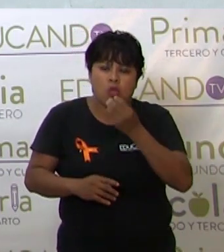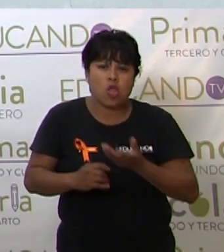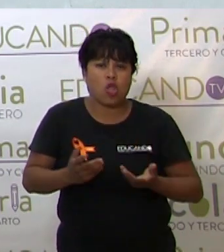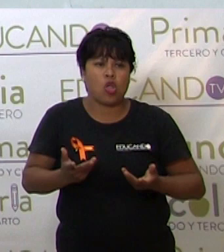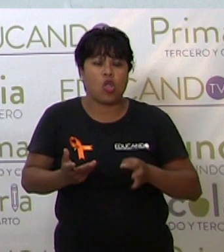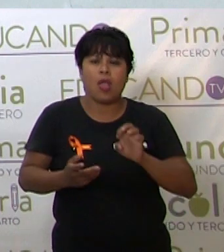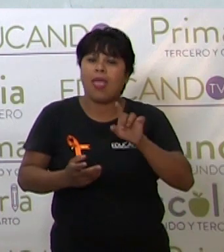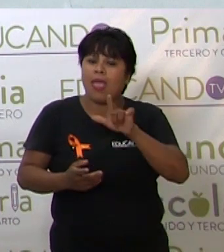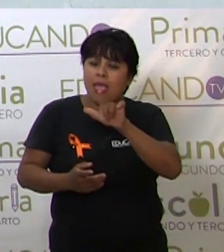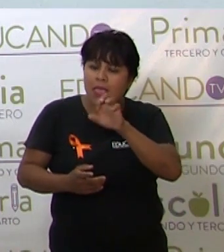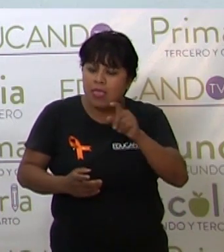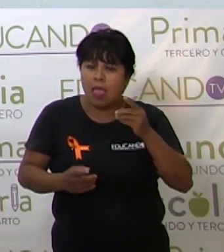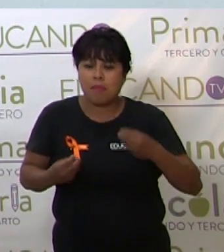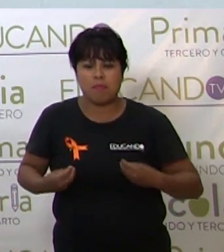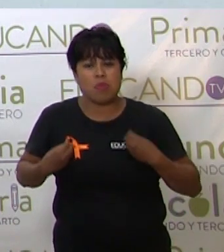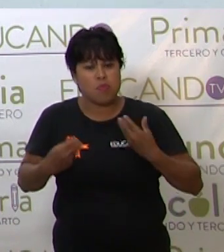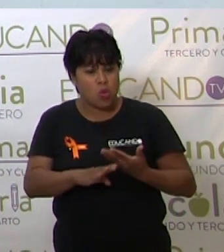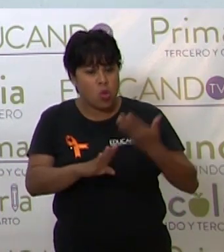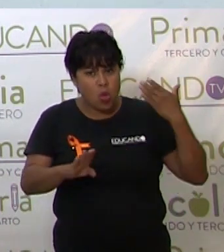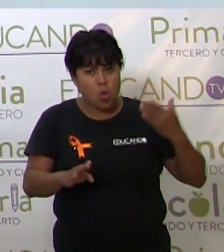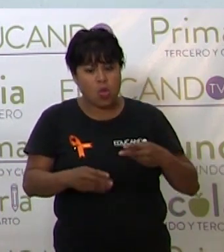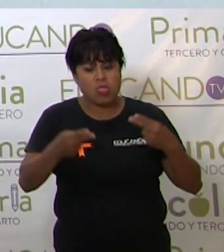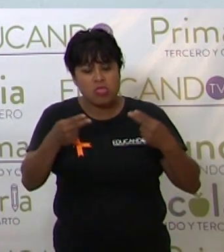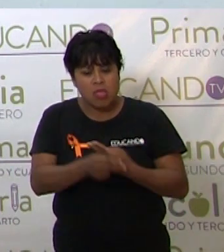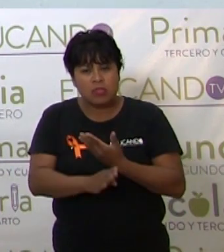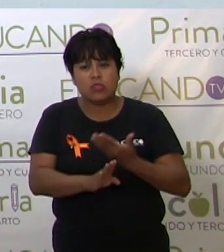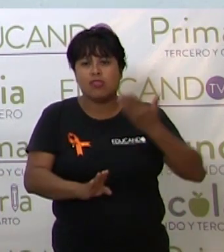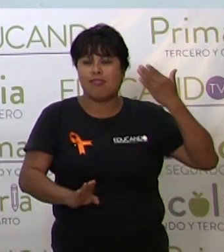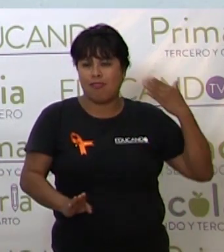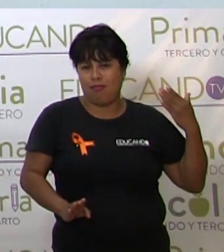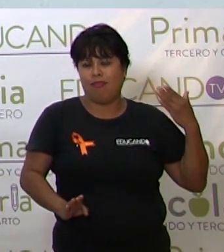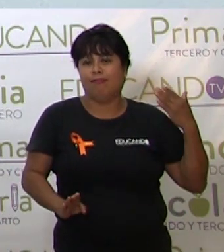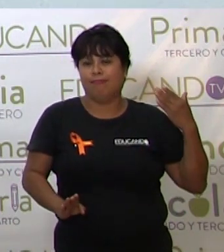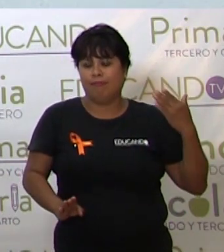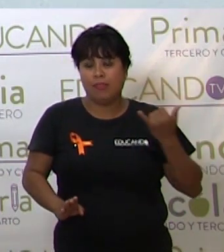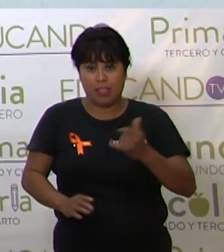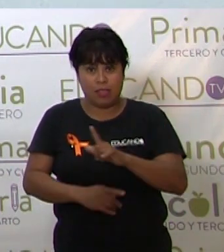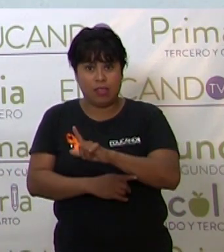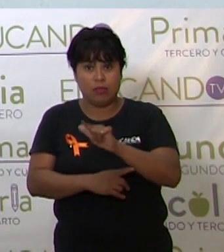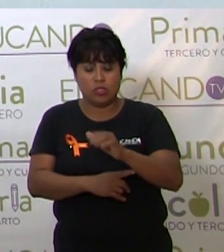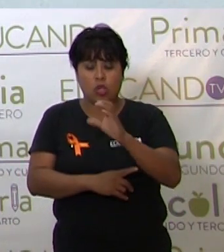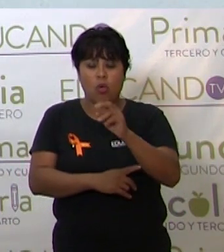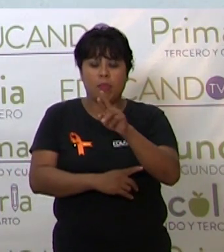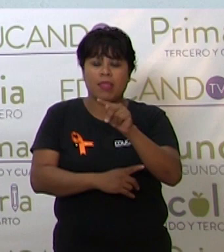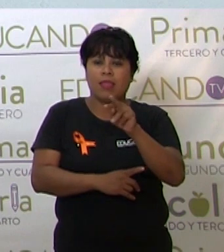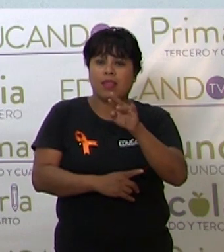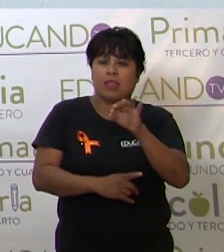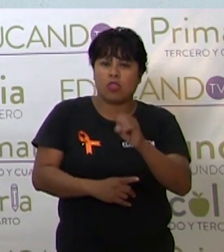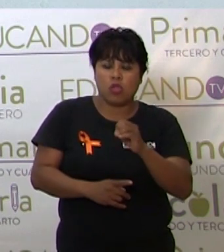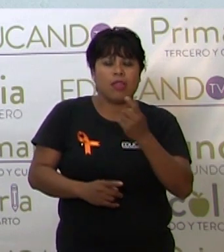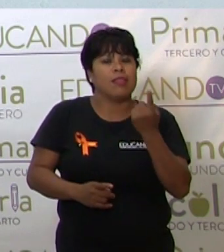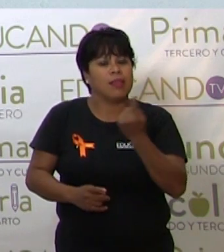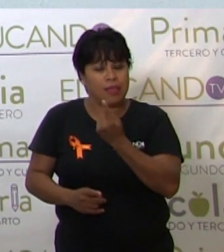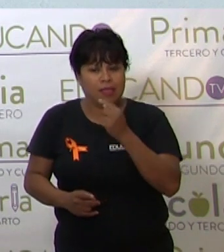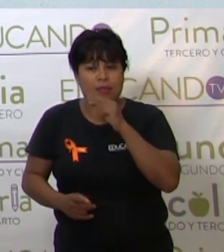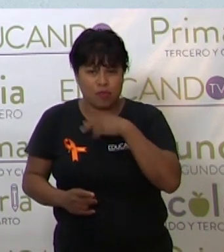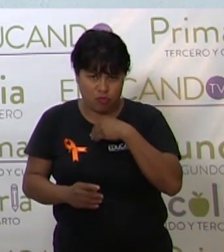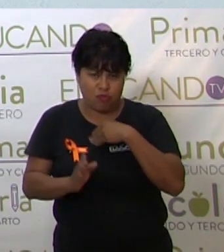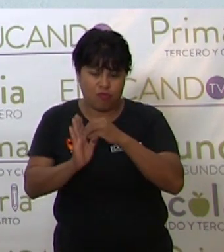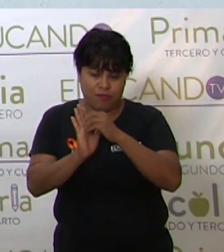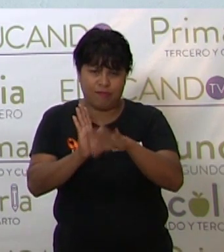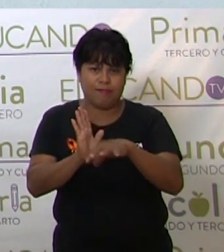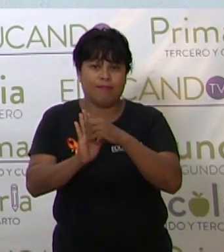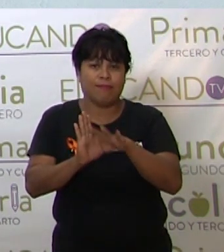ella vivió, ella nació, ¿verdad? Y luego el copretérito, que también les puse varios